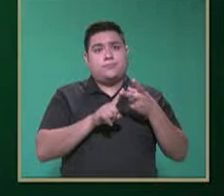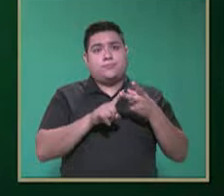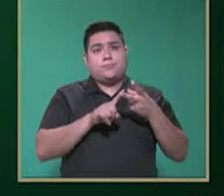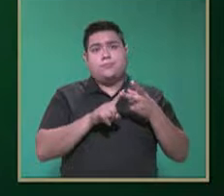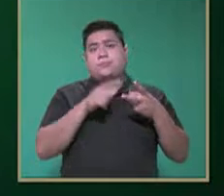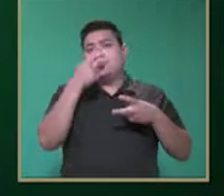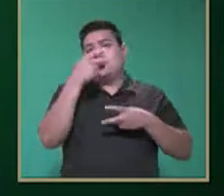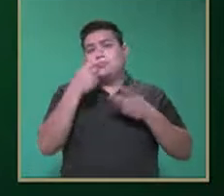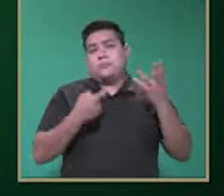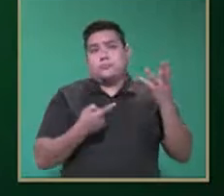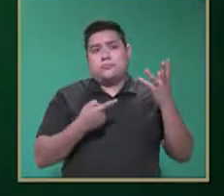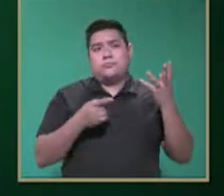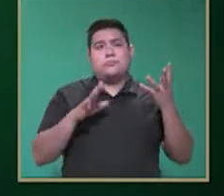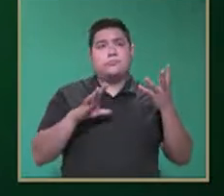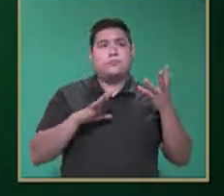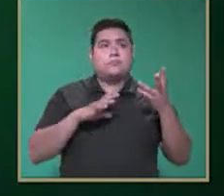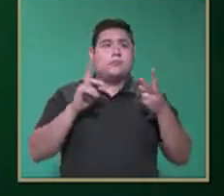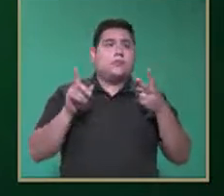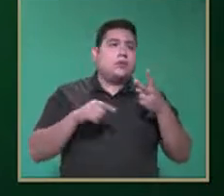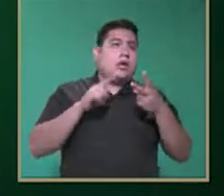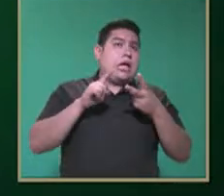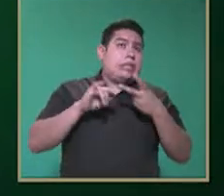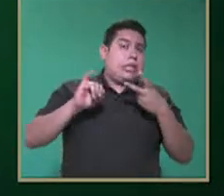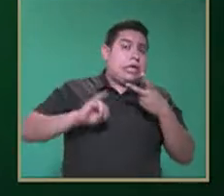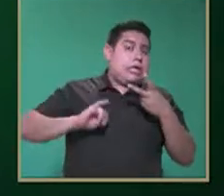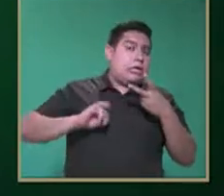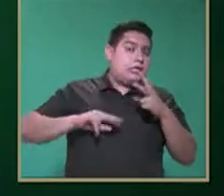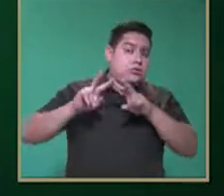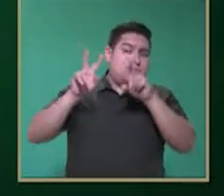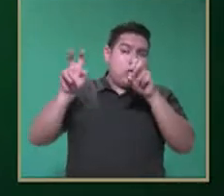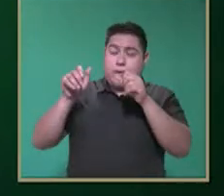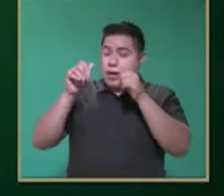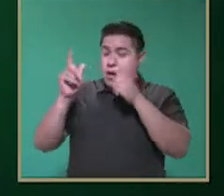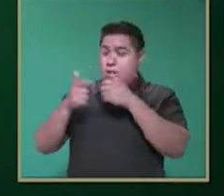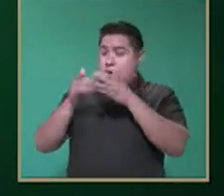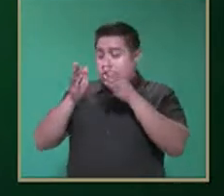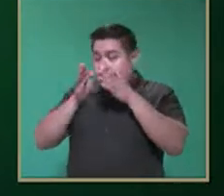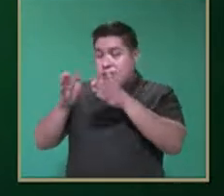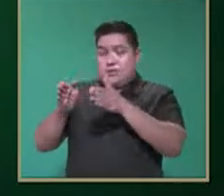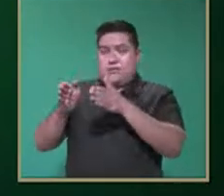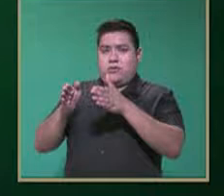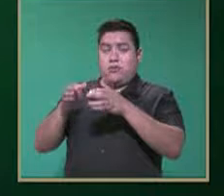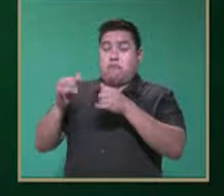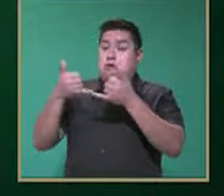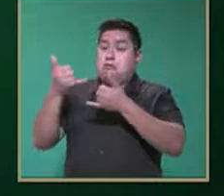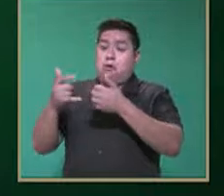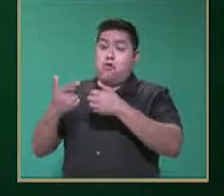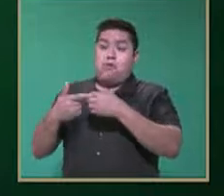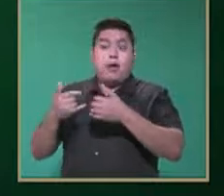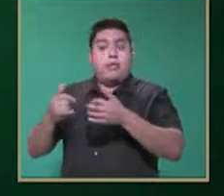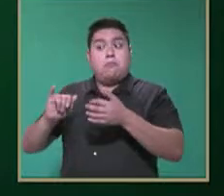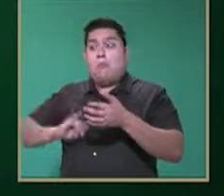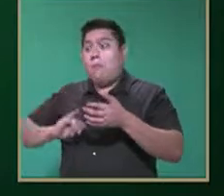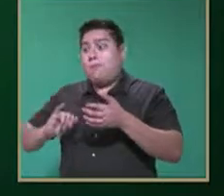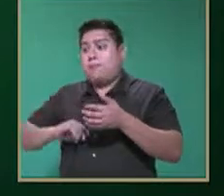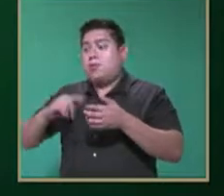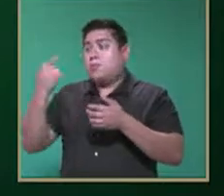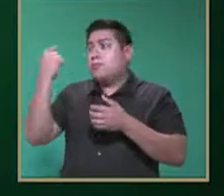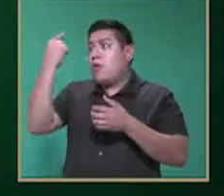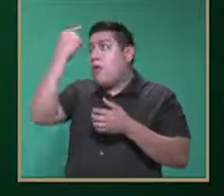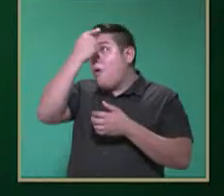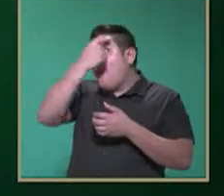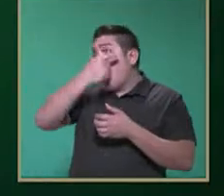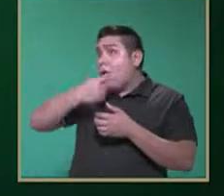características es intereses por algún tema en específico. Puede ser algún juguete, incluso pueden pasar horas